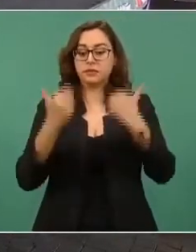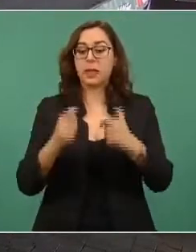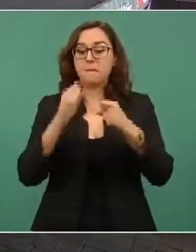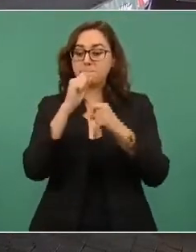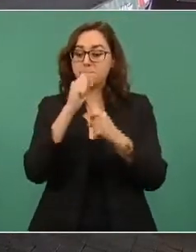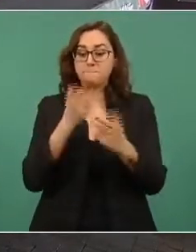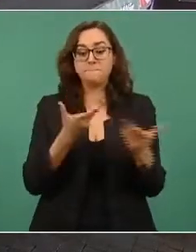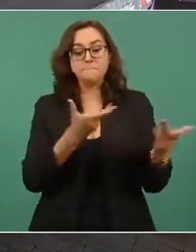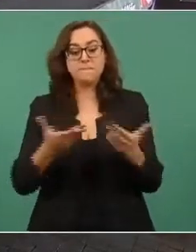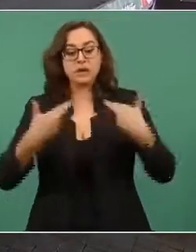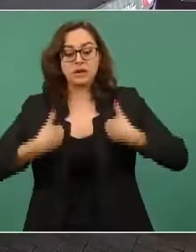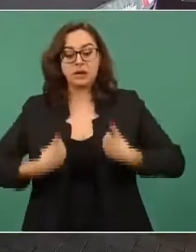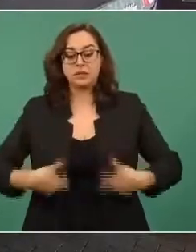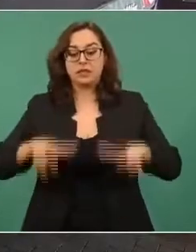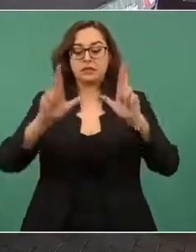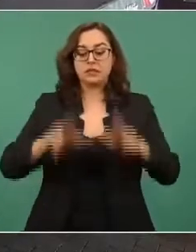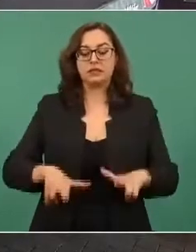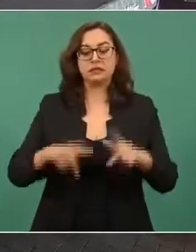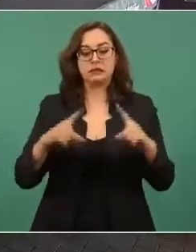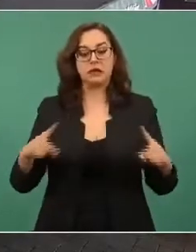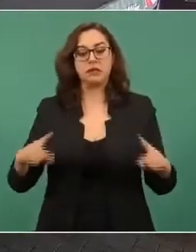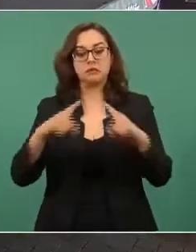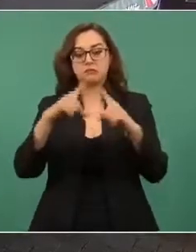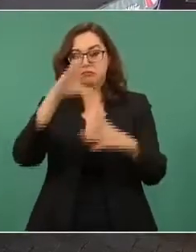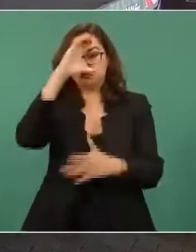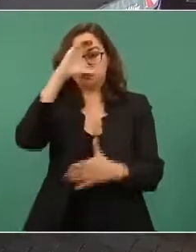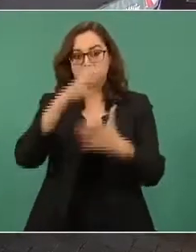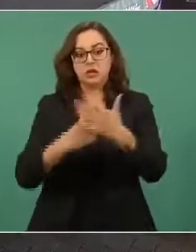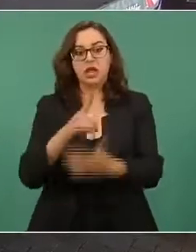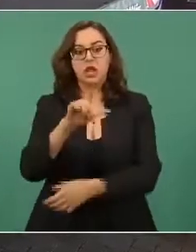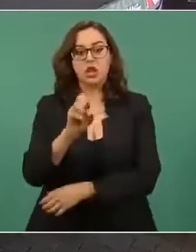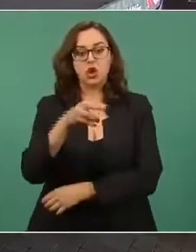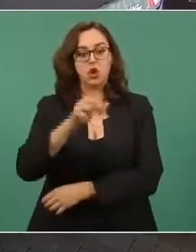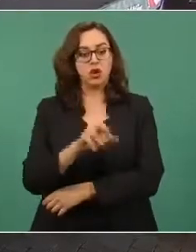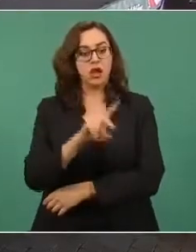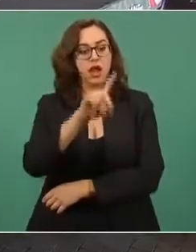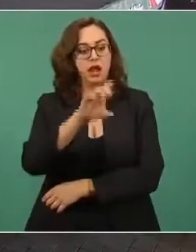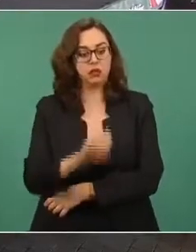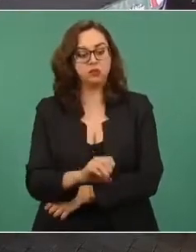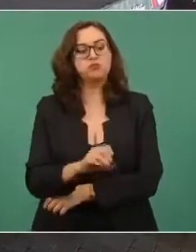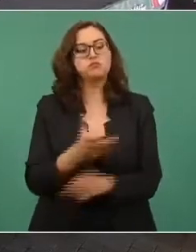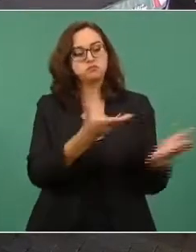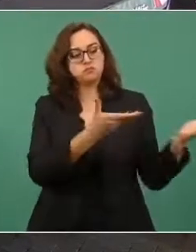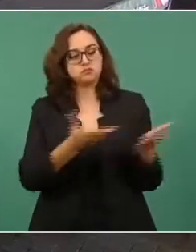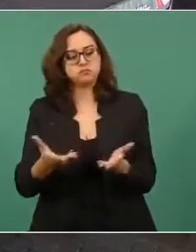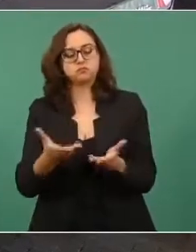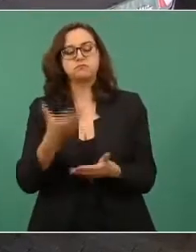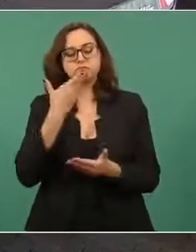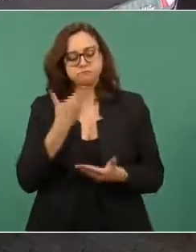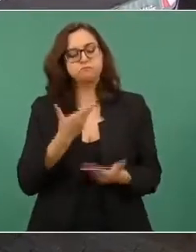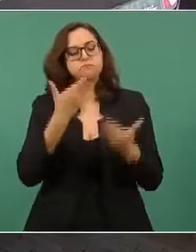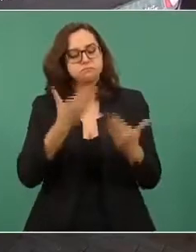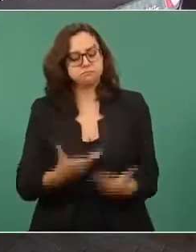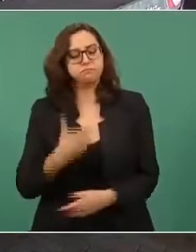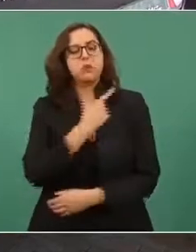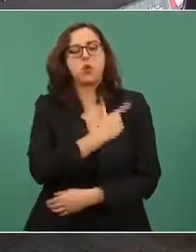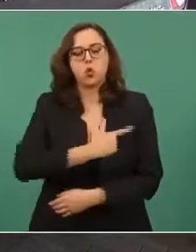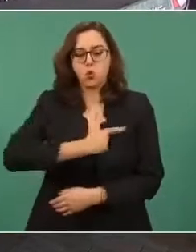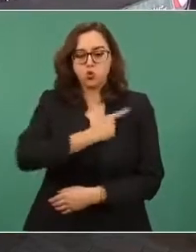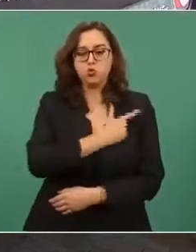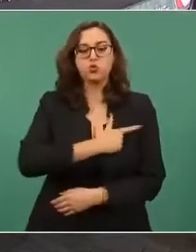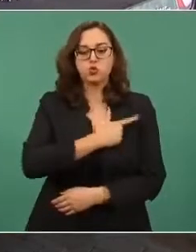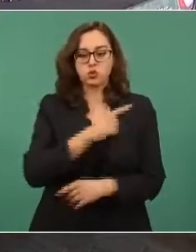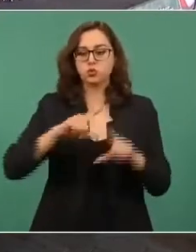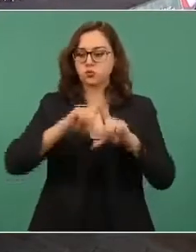del Consejo Cardenalicio, Leonardo Sandri. es bienvenido a nuestro